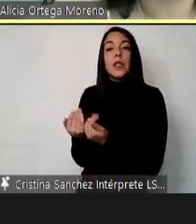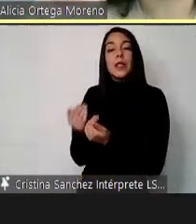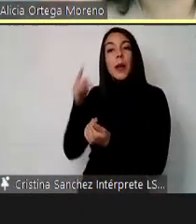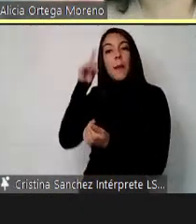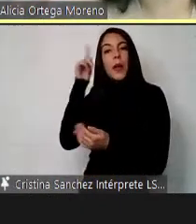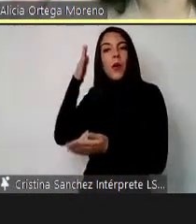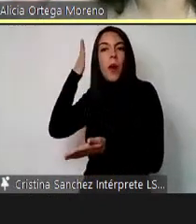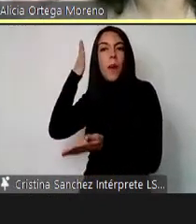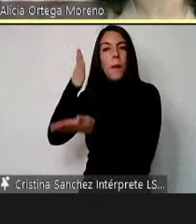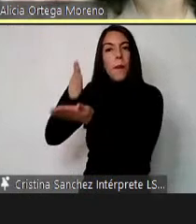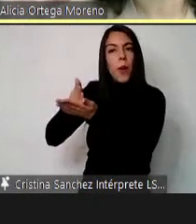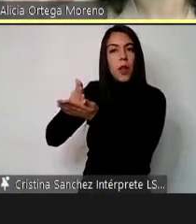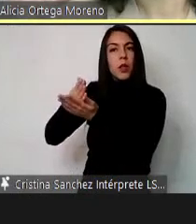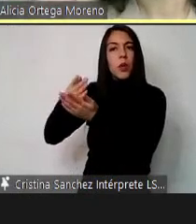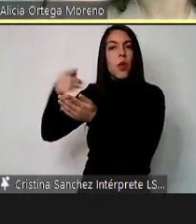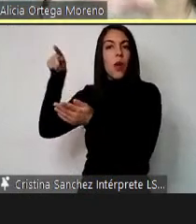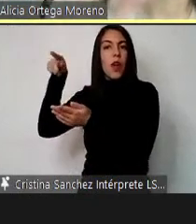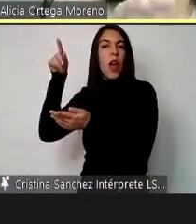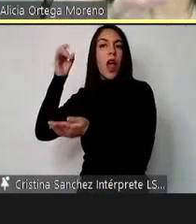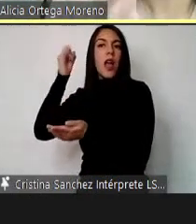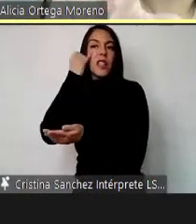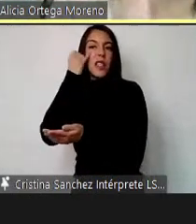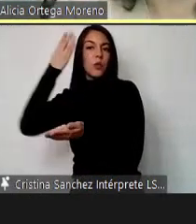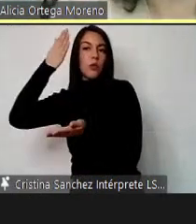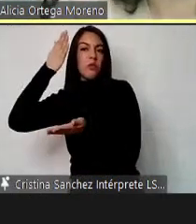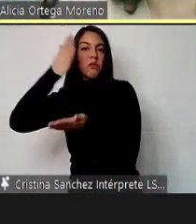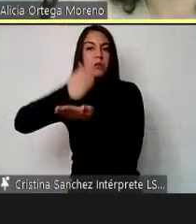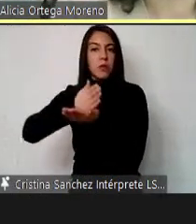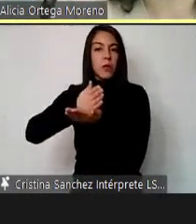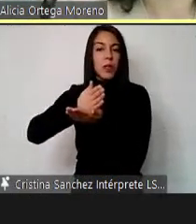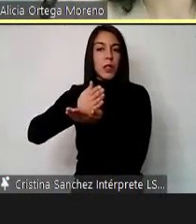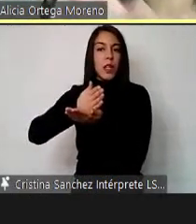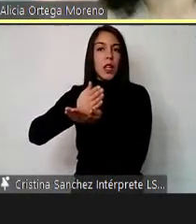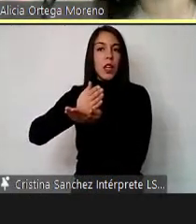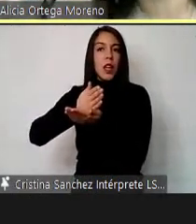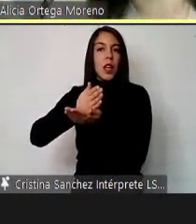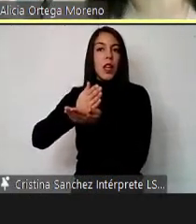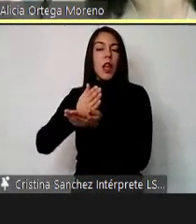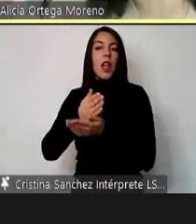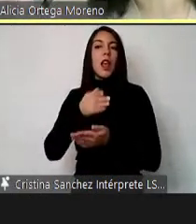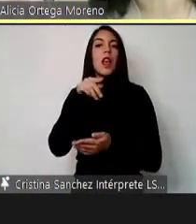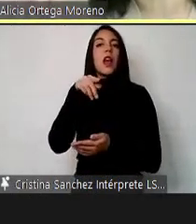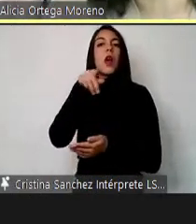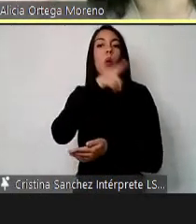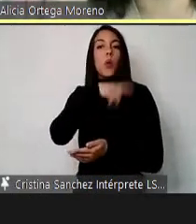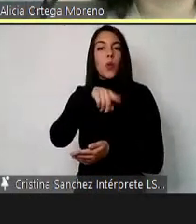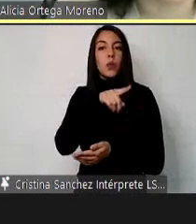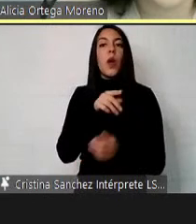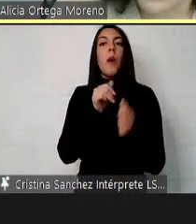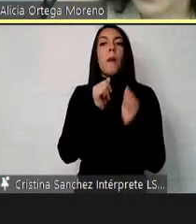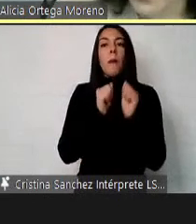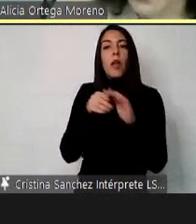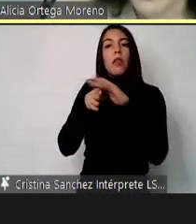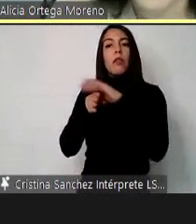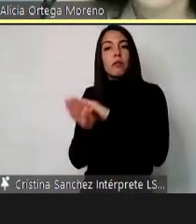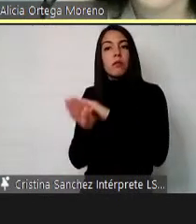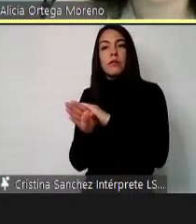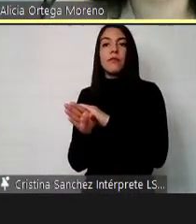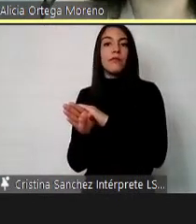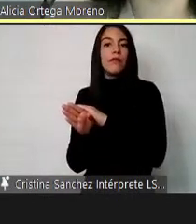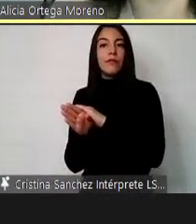impuesto por una institución que se declara la interdicción para que pueda entonces acceder a otro beneficio.